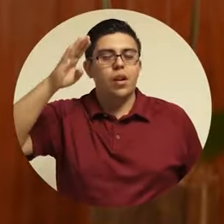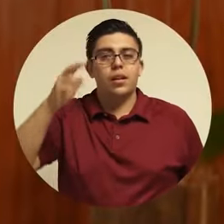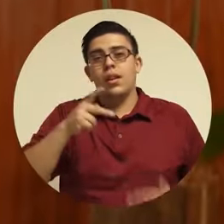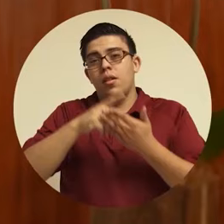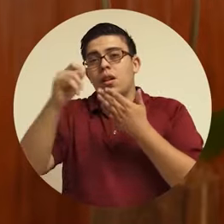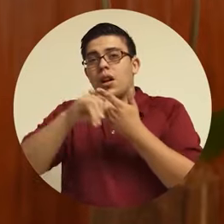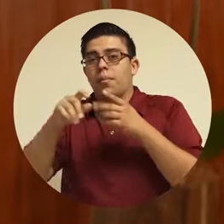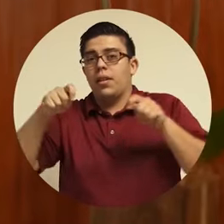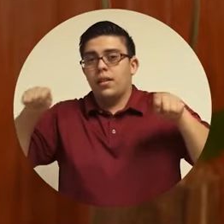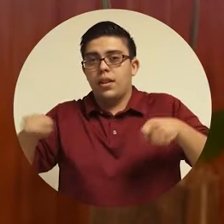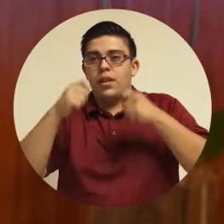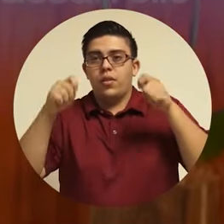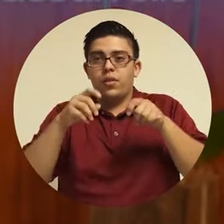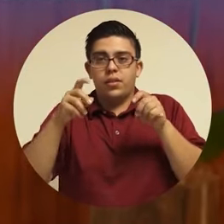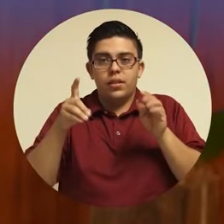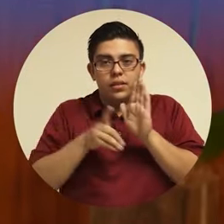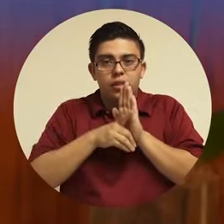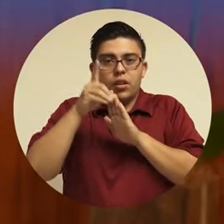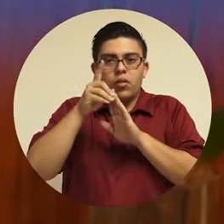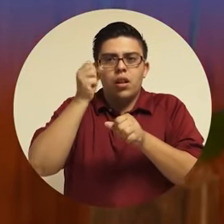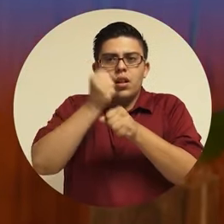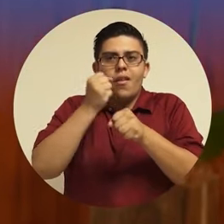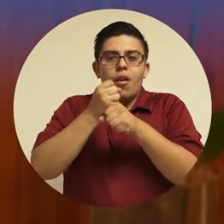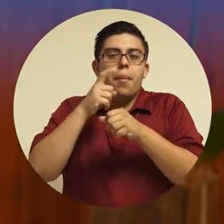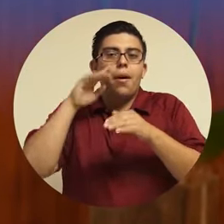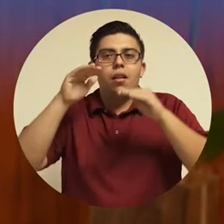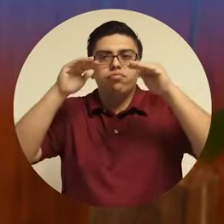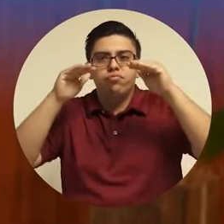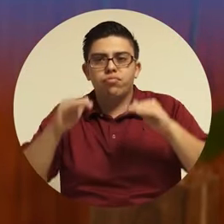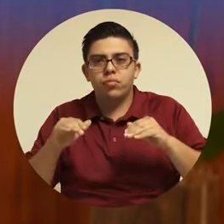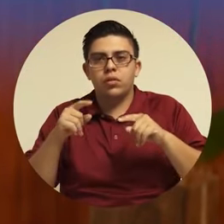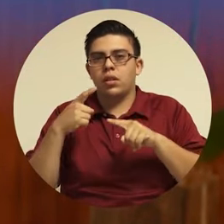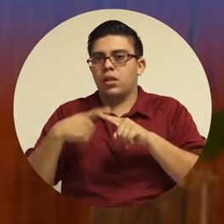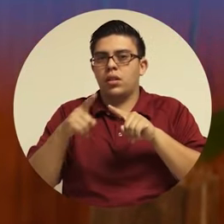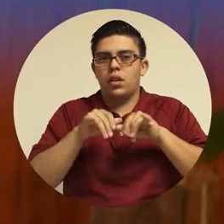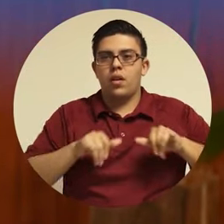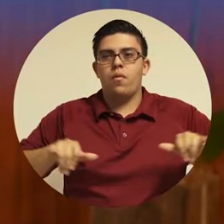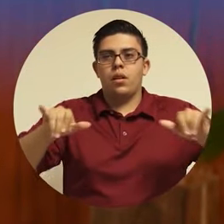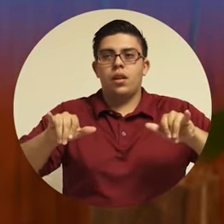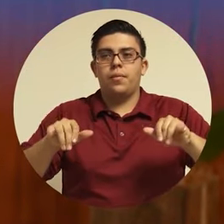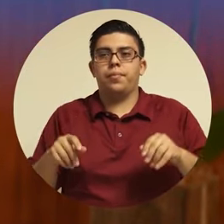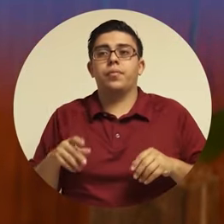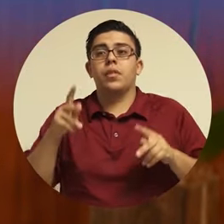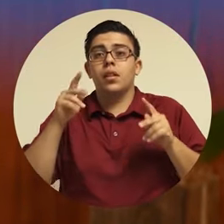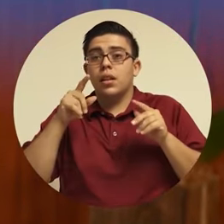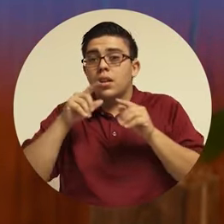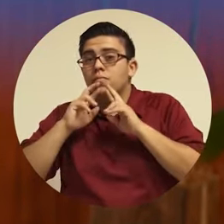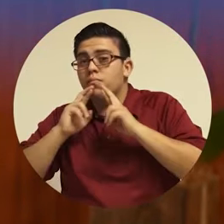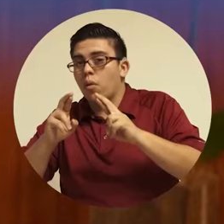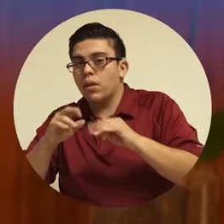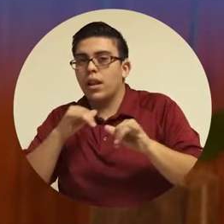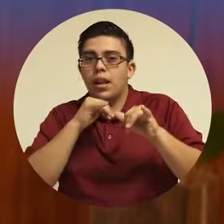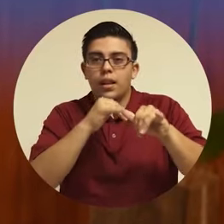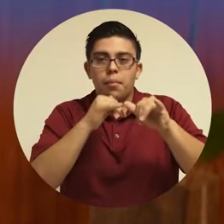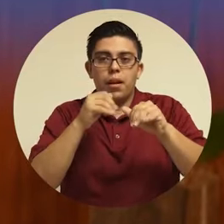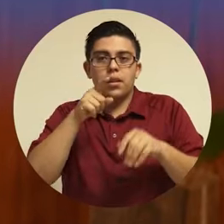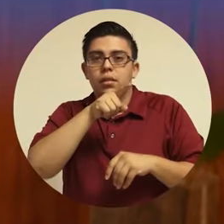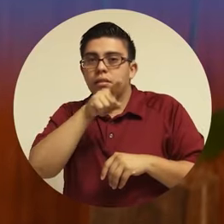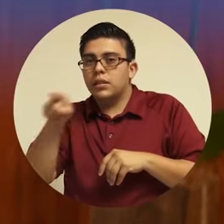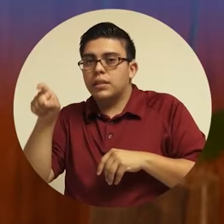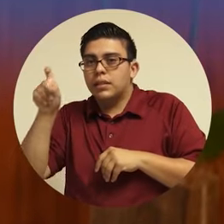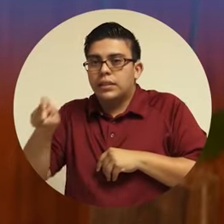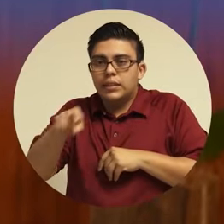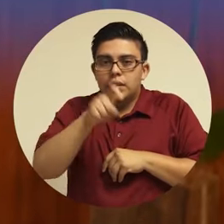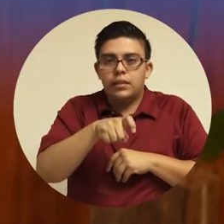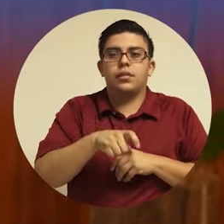Un gusto saludarlos. El programa Tejiendo Desarrollo trabaja para disminuir las desigualdades en los territorios y